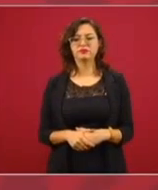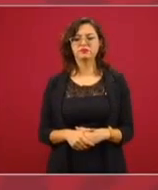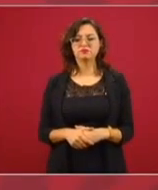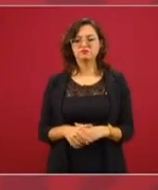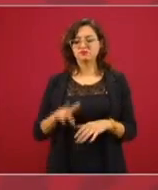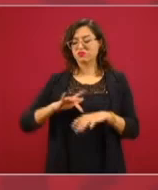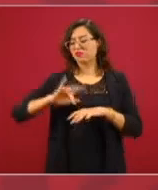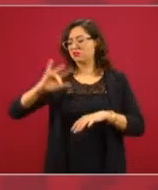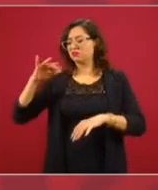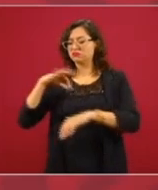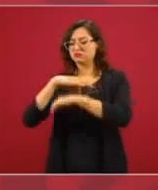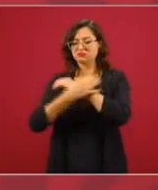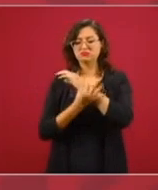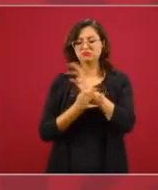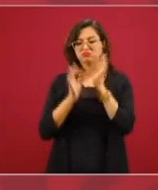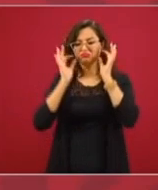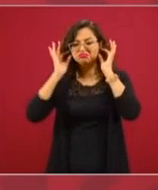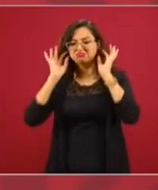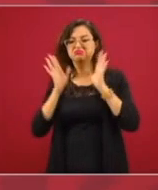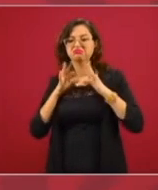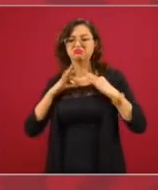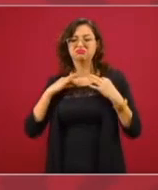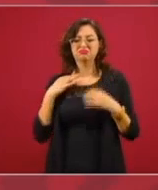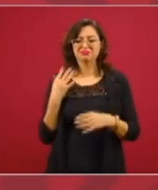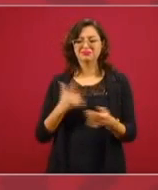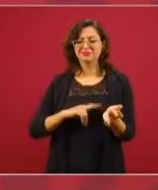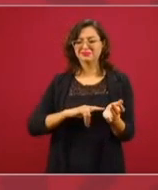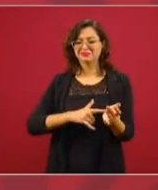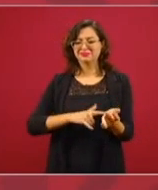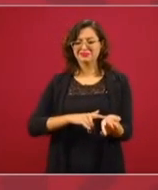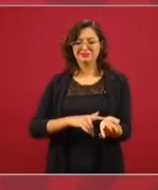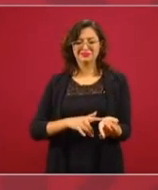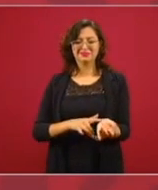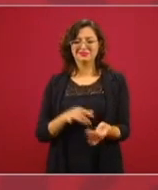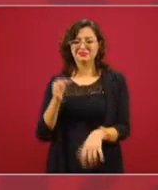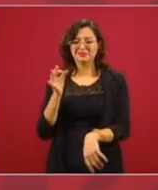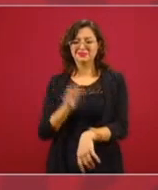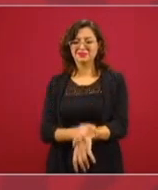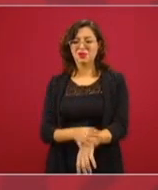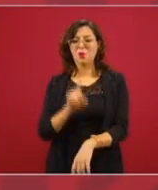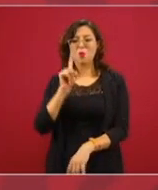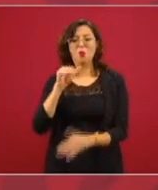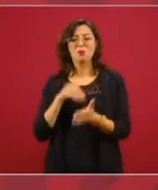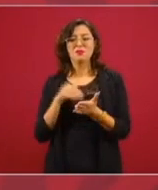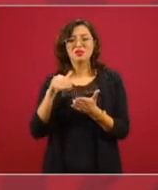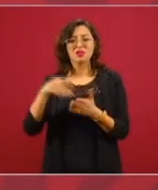alhajas. Relojes hasta de un millón de dólares,